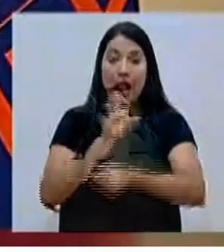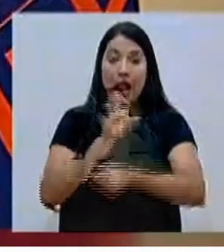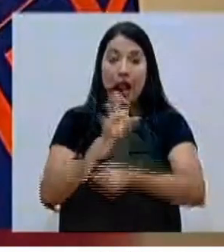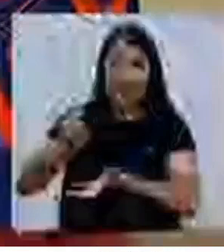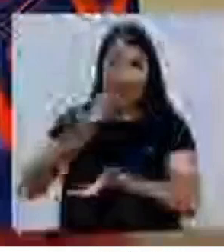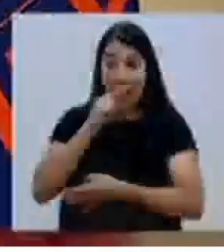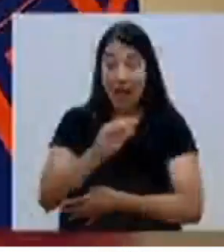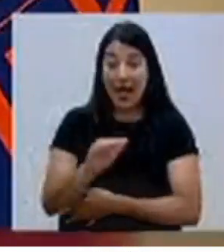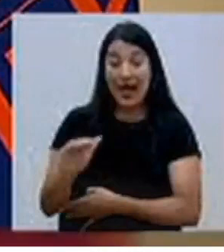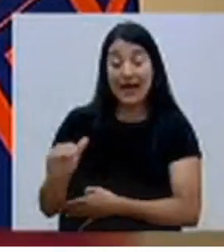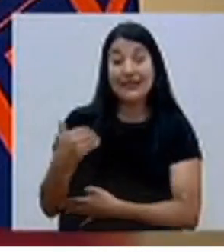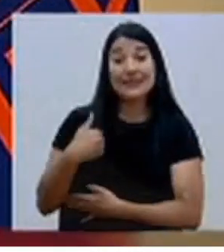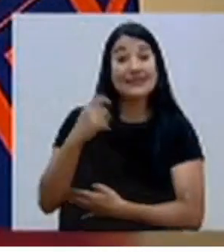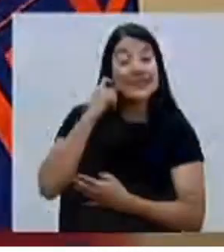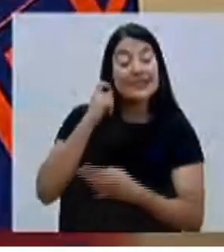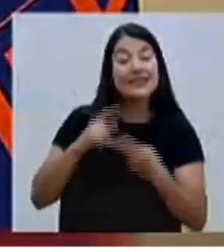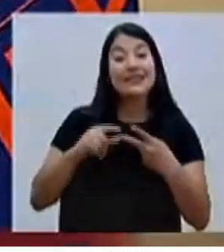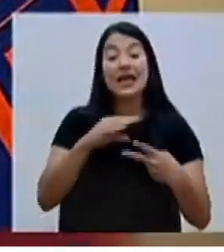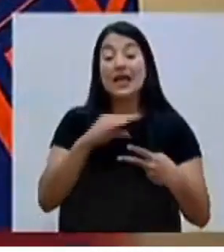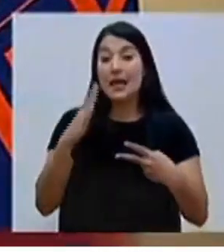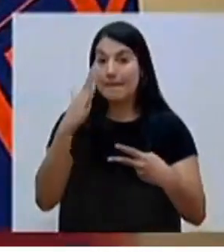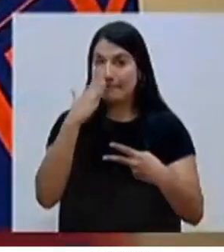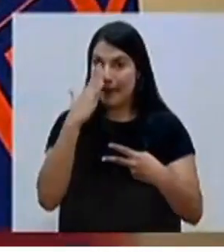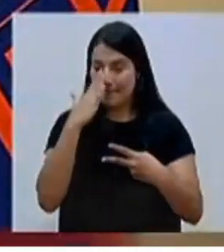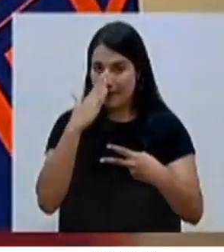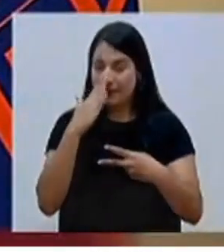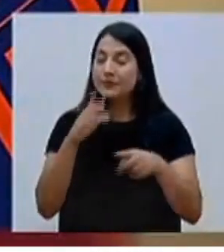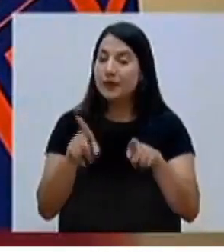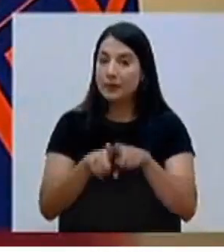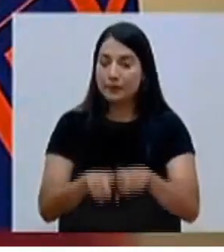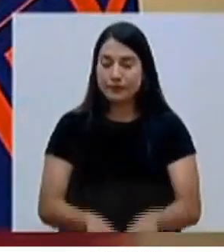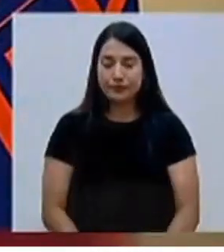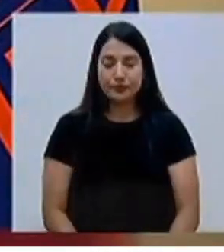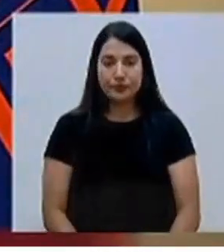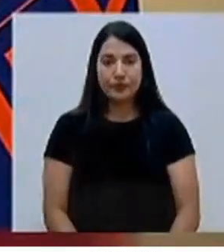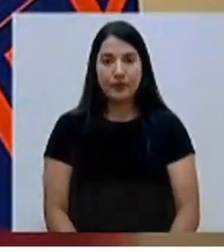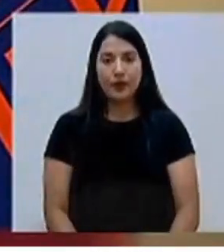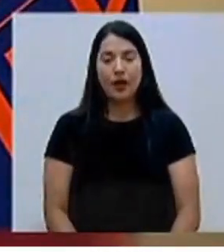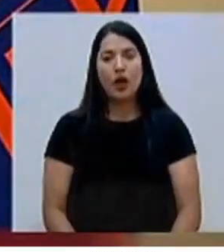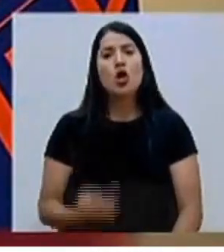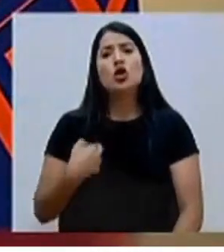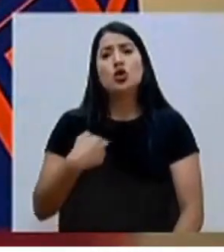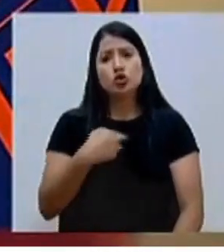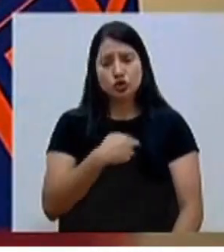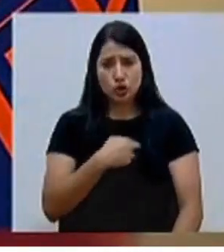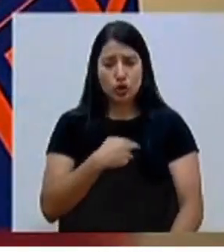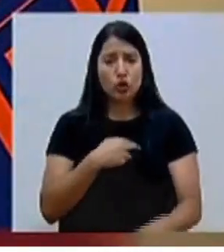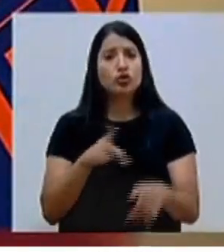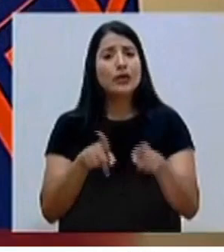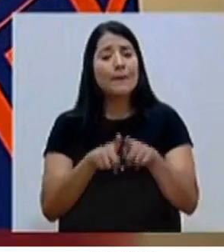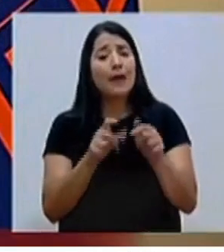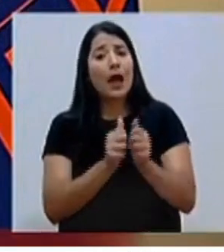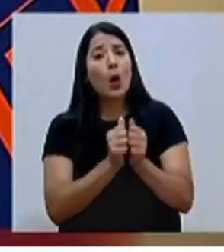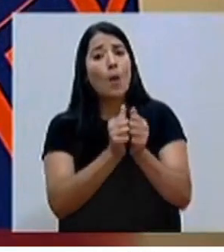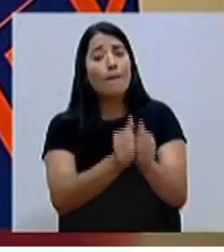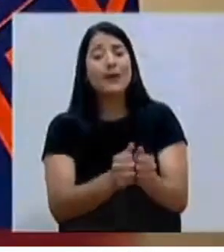a los niños, a las niñas, a las madres también Se acompaña con una estrategia de